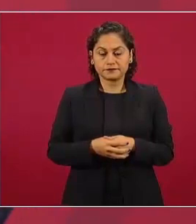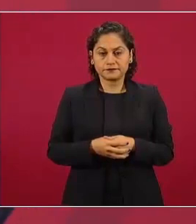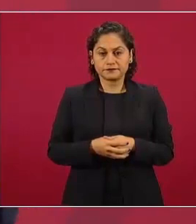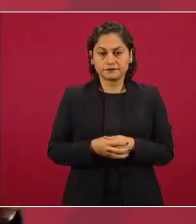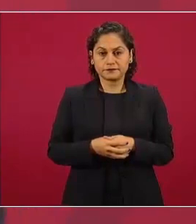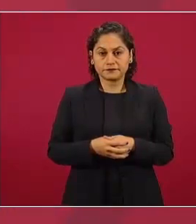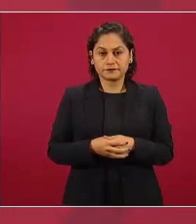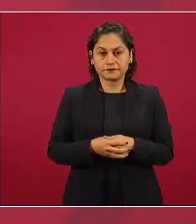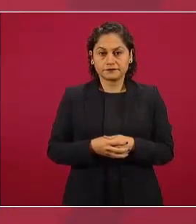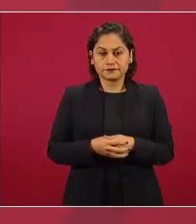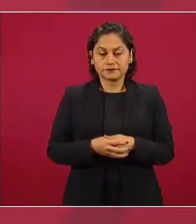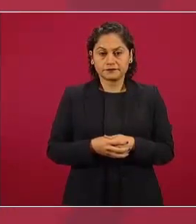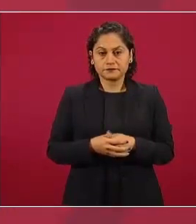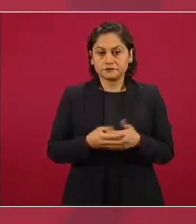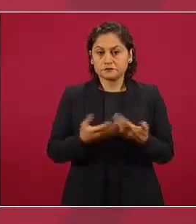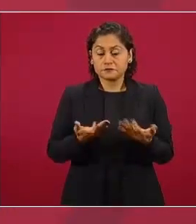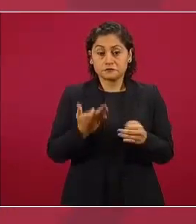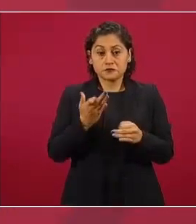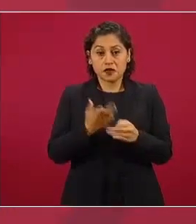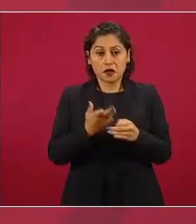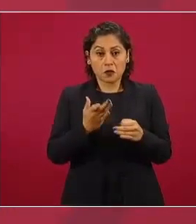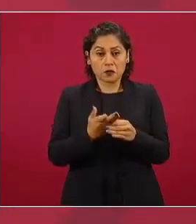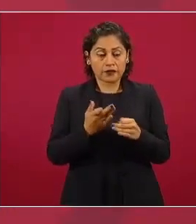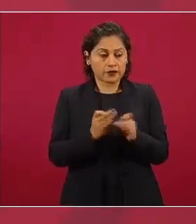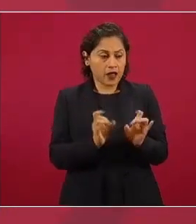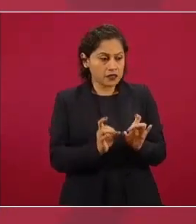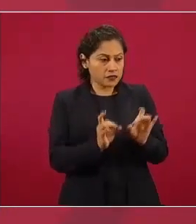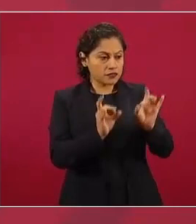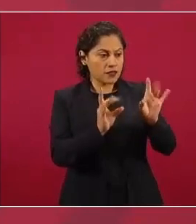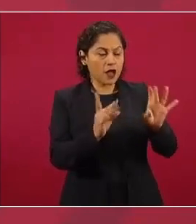presenta y deciden